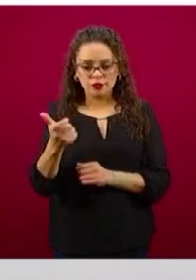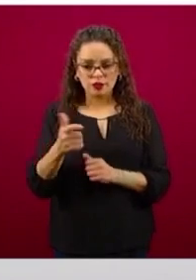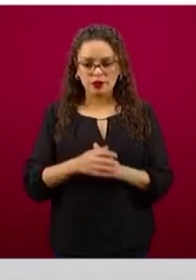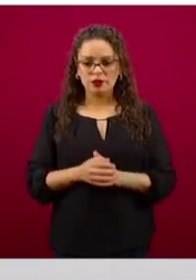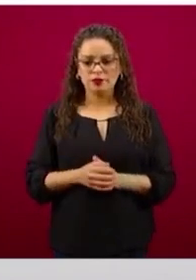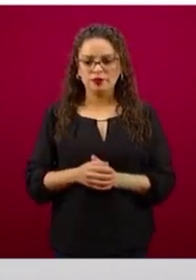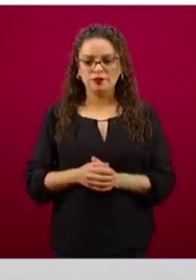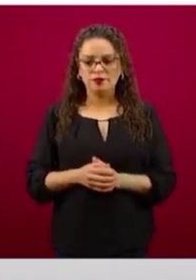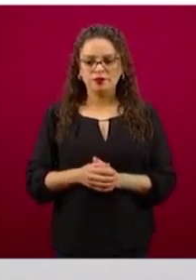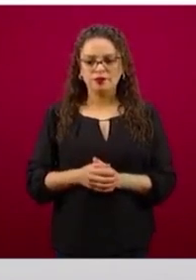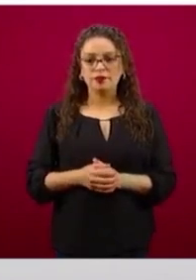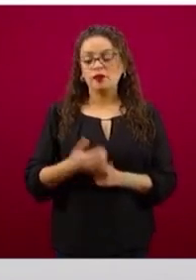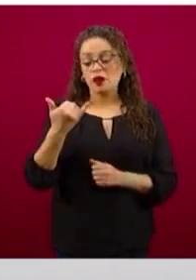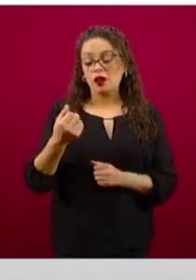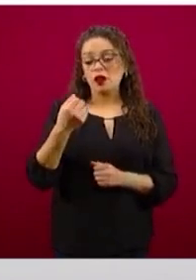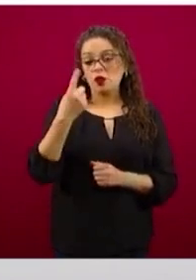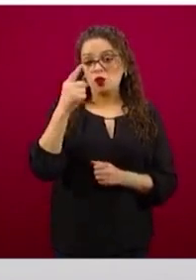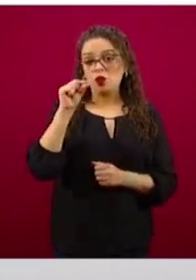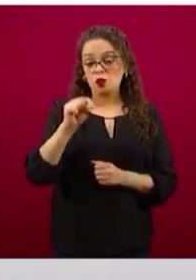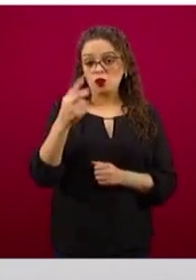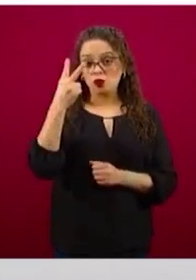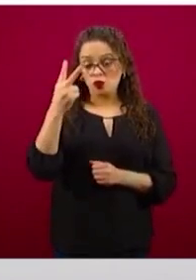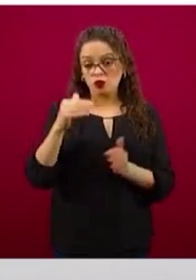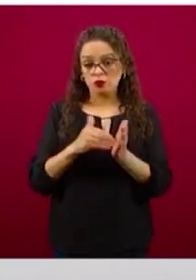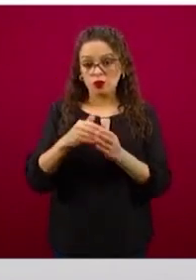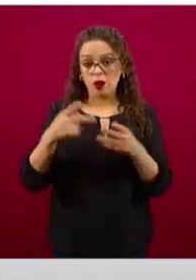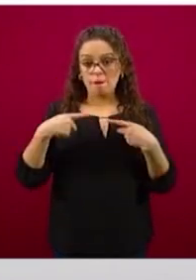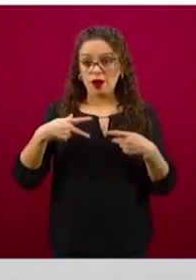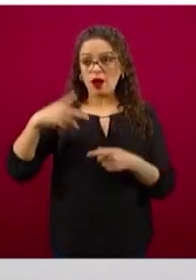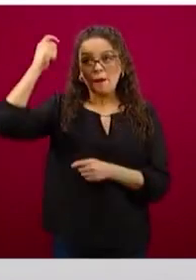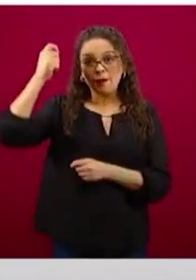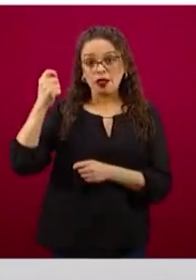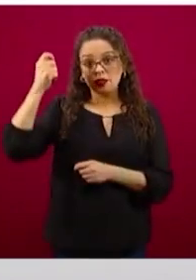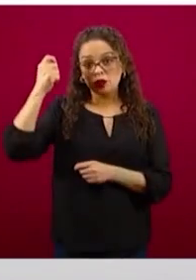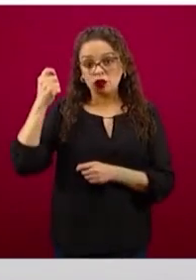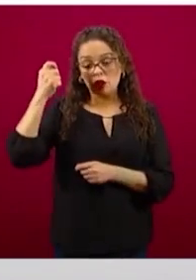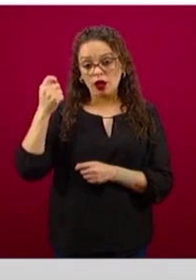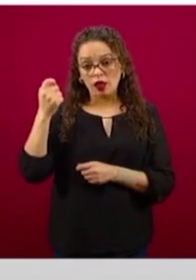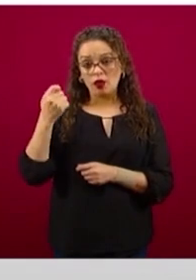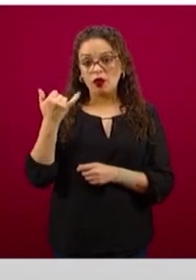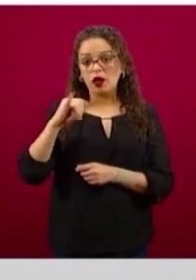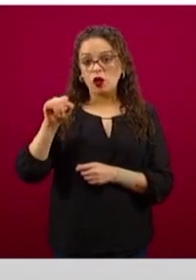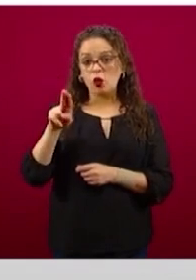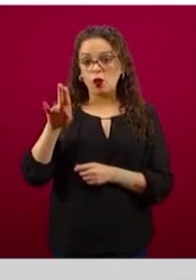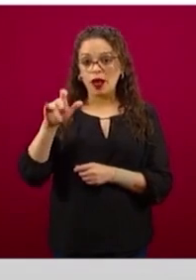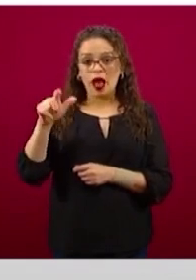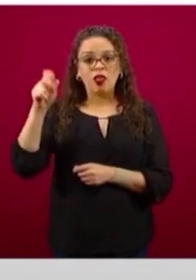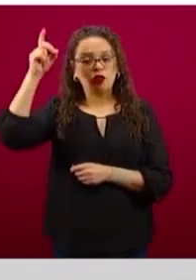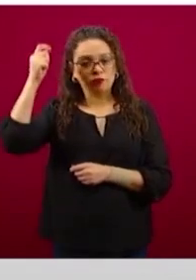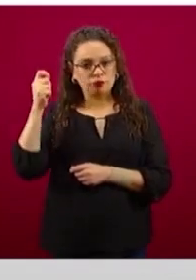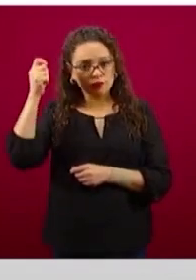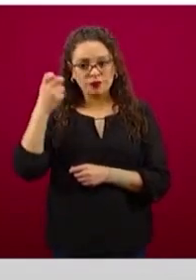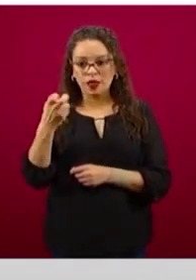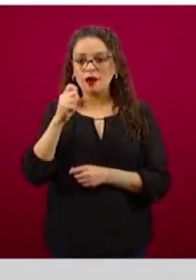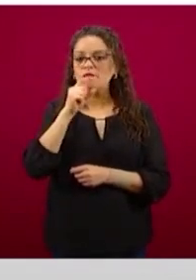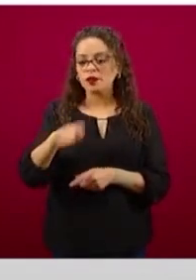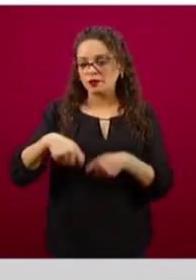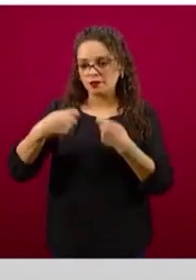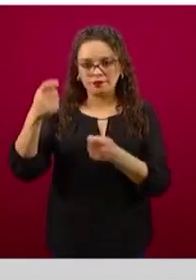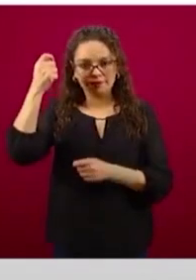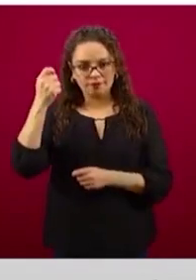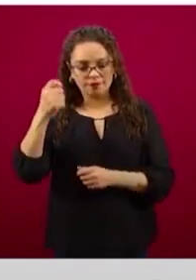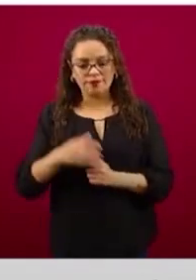1.2 millones de jubilados y pensionados y también los familiares de los mismos. La siguiente lámina, por favor.